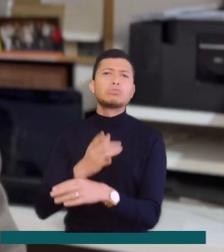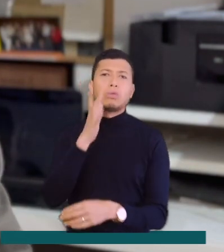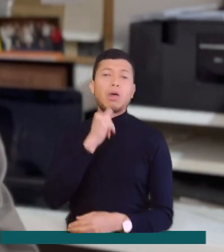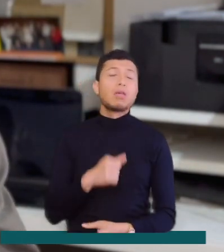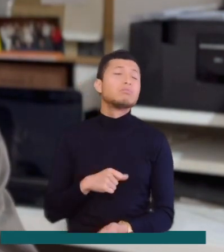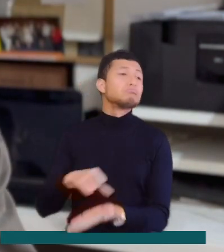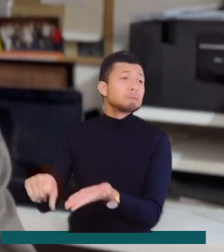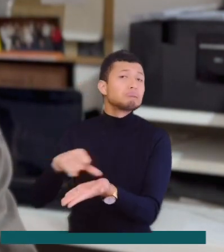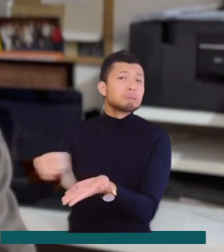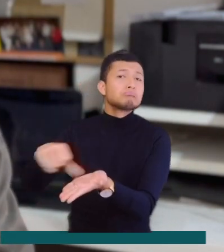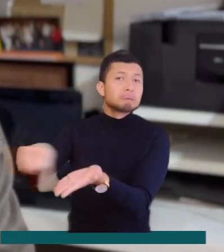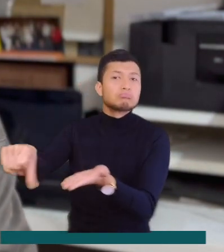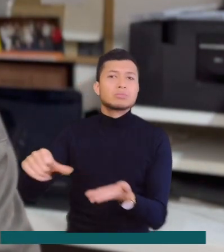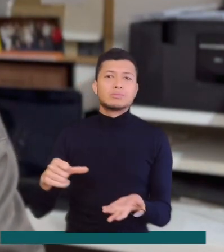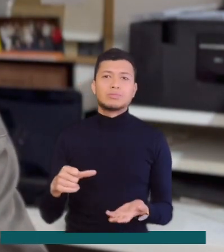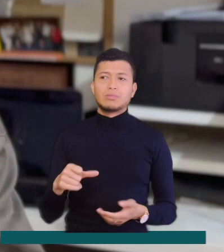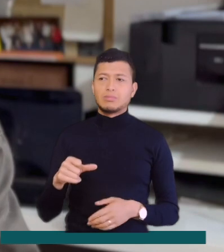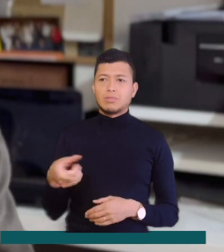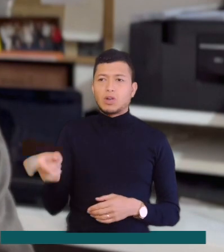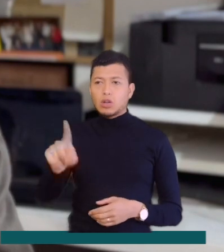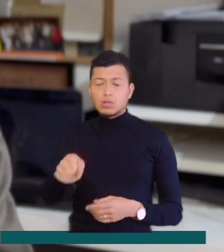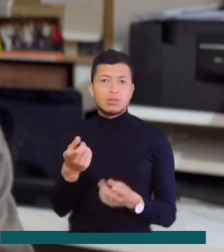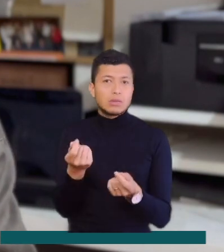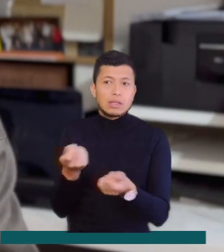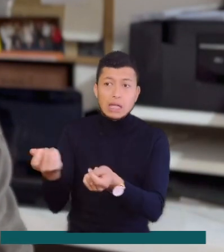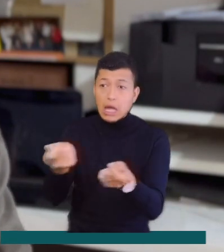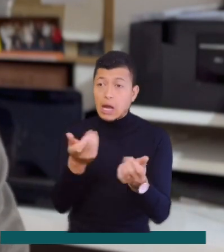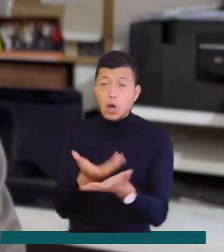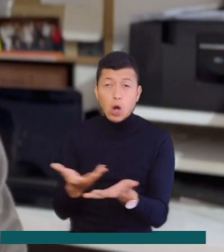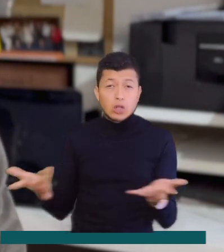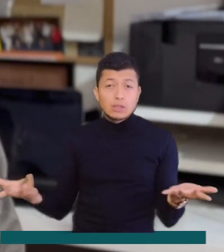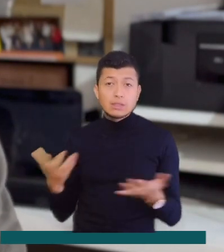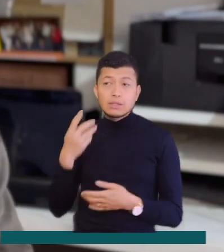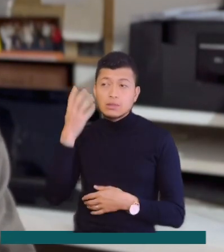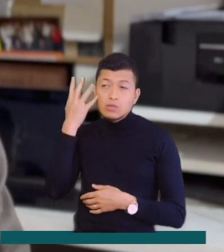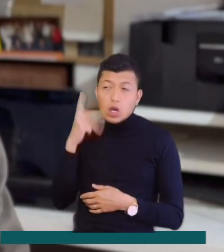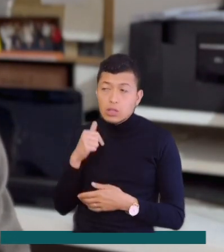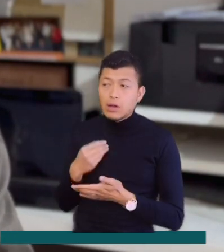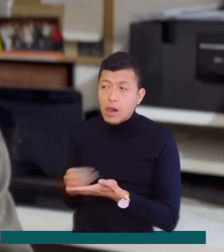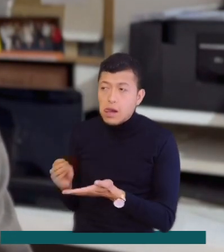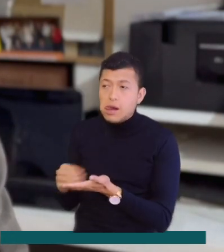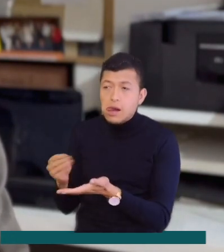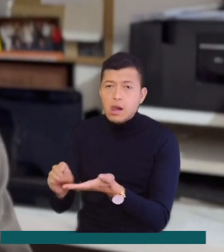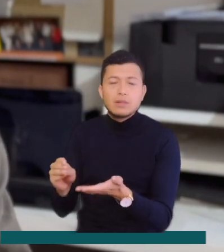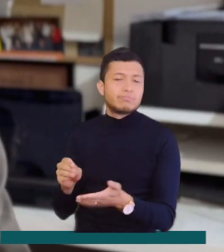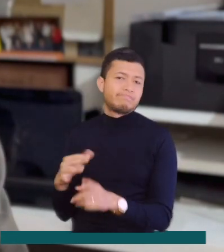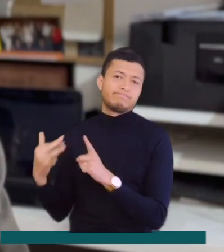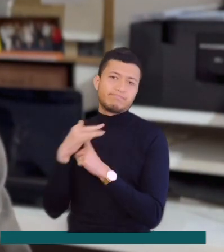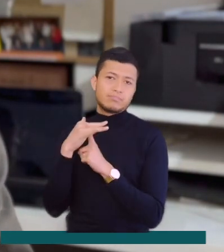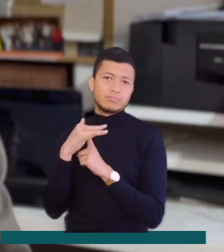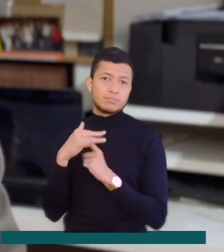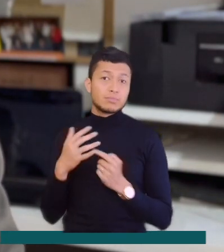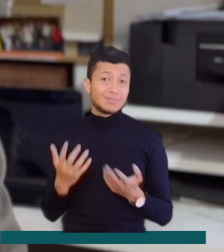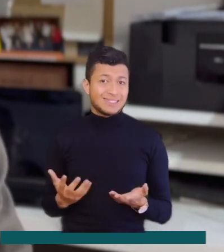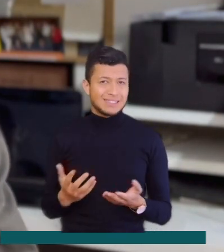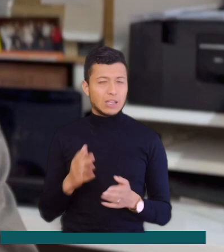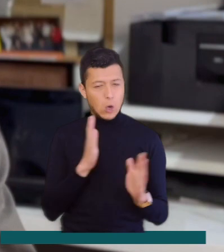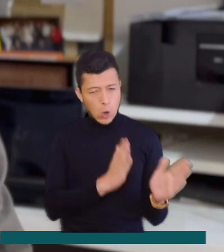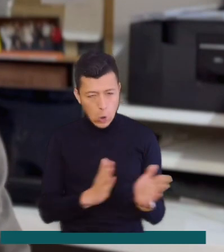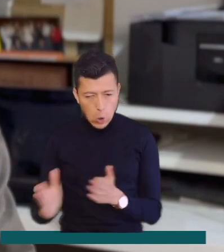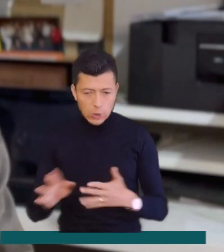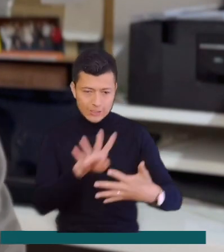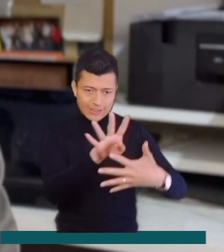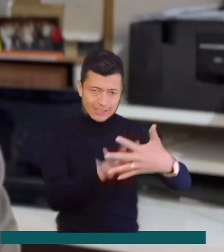no usamos, o estamos gastando sobre todo demasiado dinero en los gastos hormigas. Por eso mantener los gastos ordenados